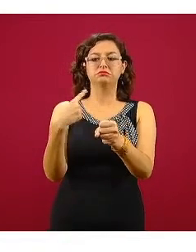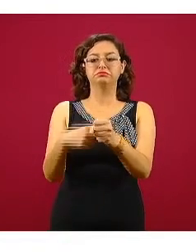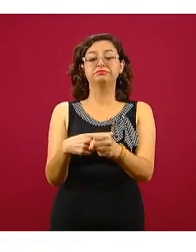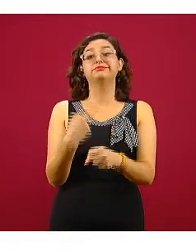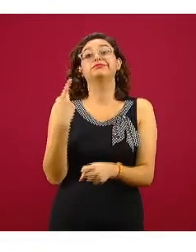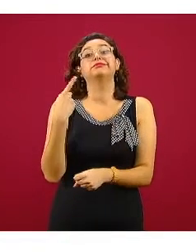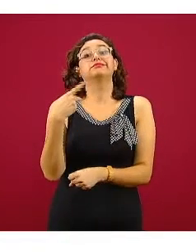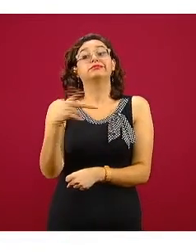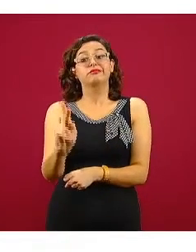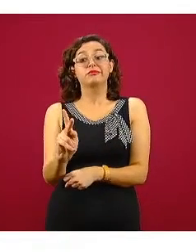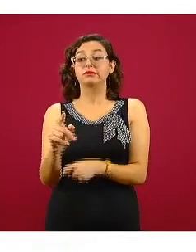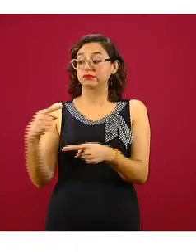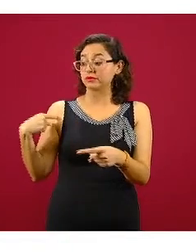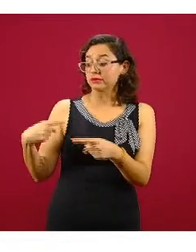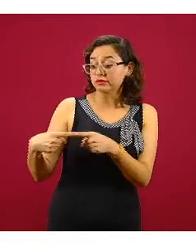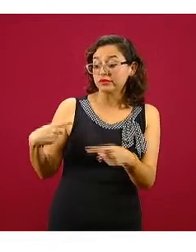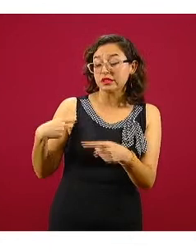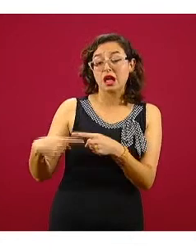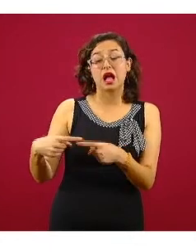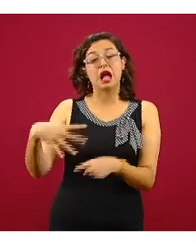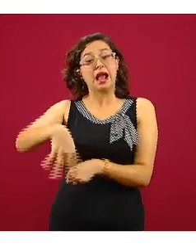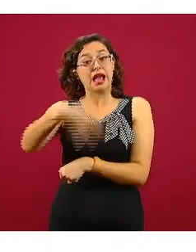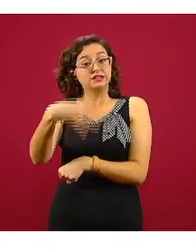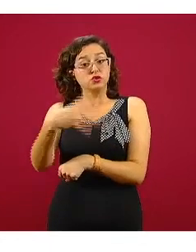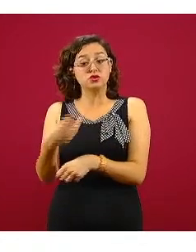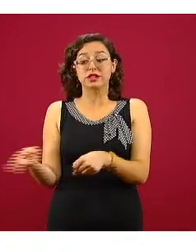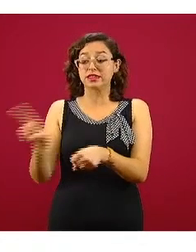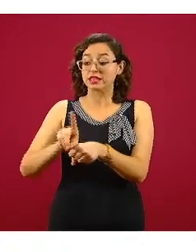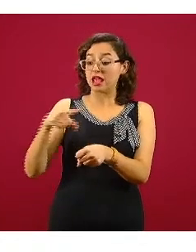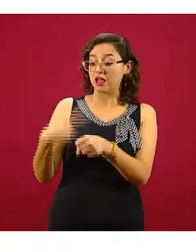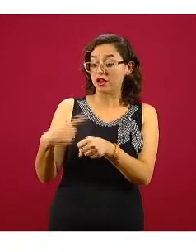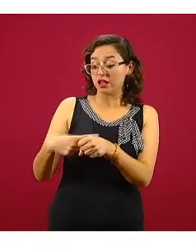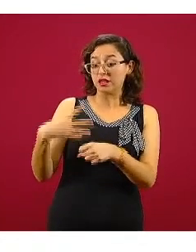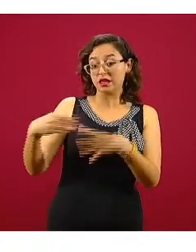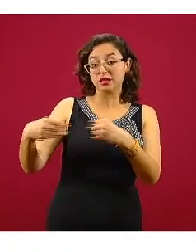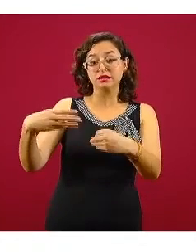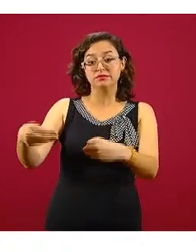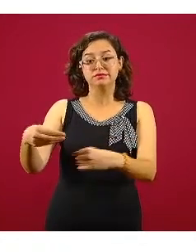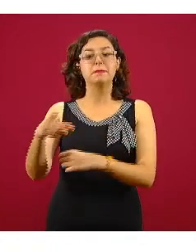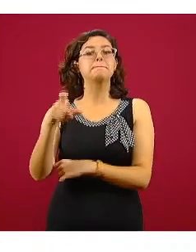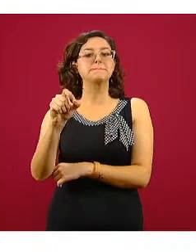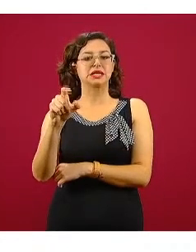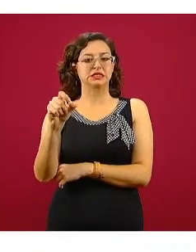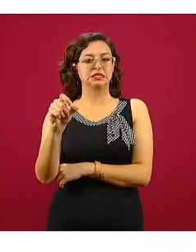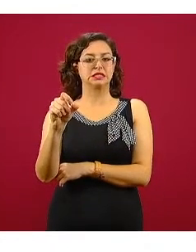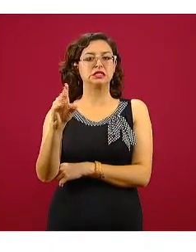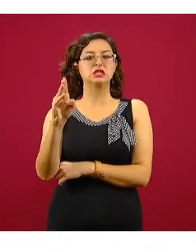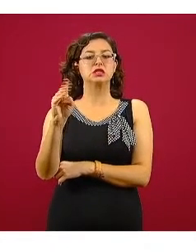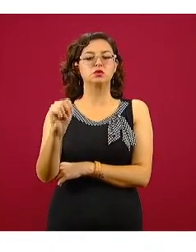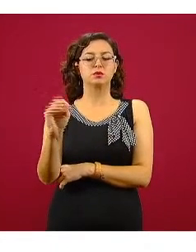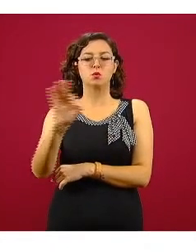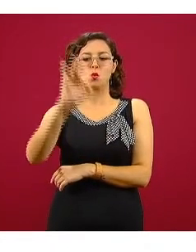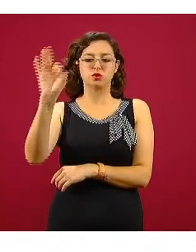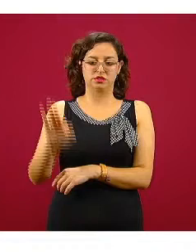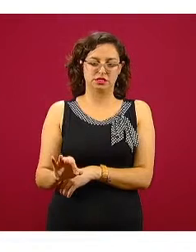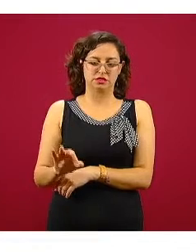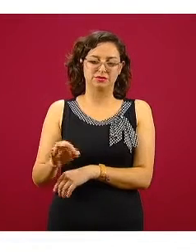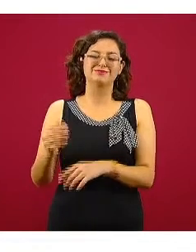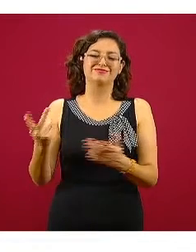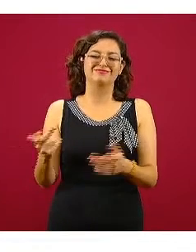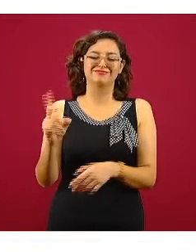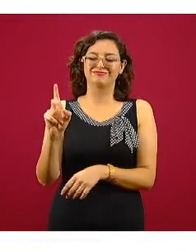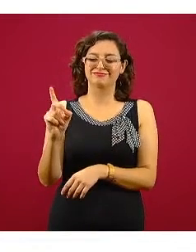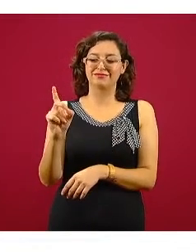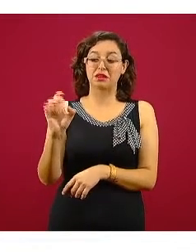hemos resaltado que la pandemia activa es ya del 29%, menos de la tercera parte, realmente son los casos